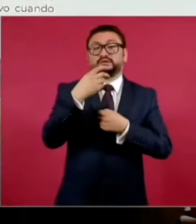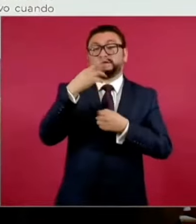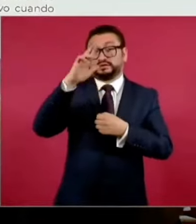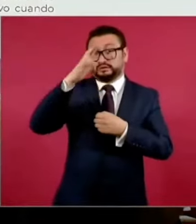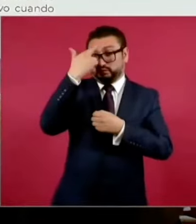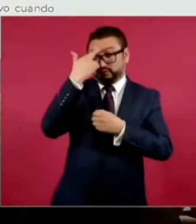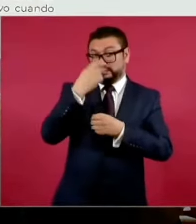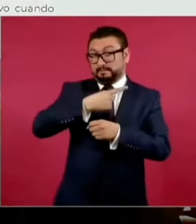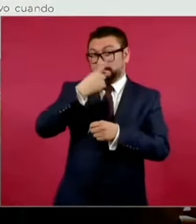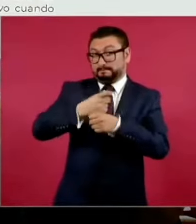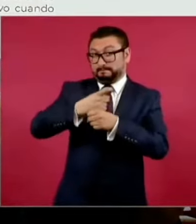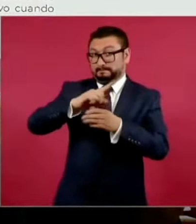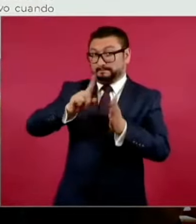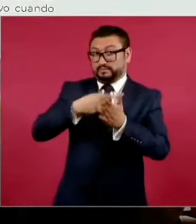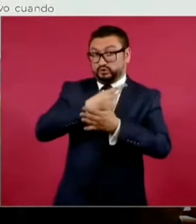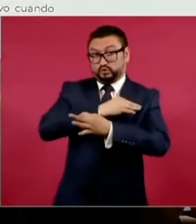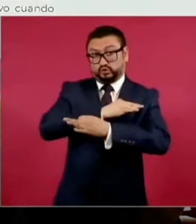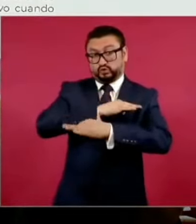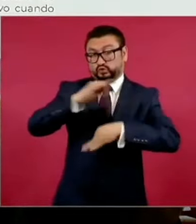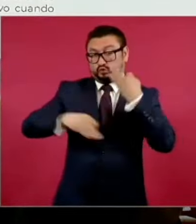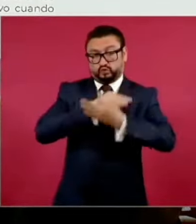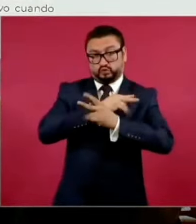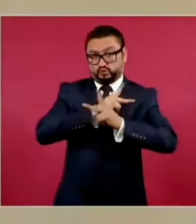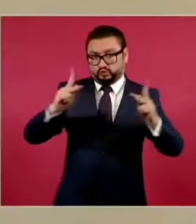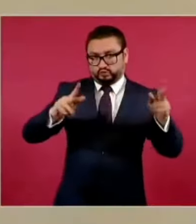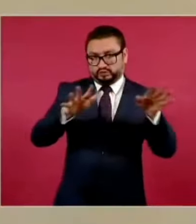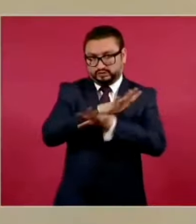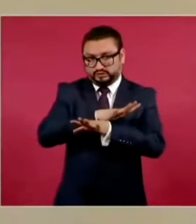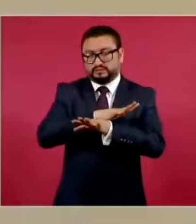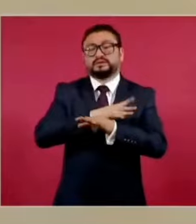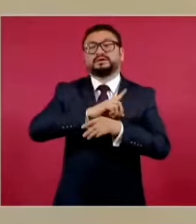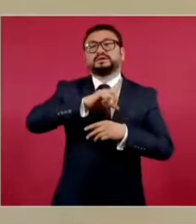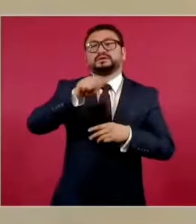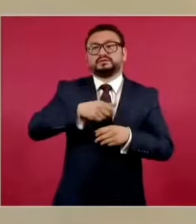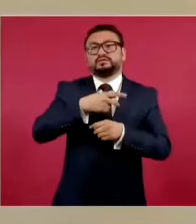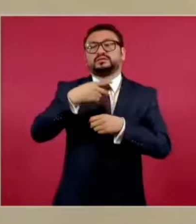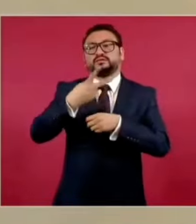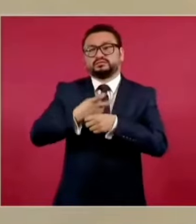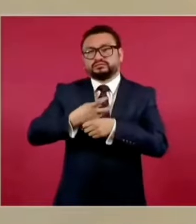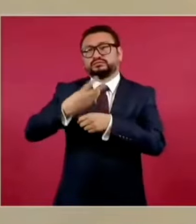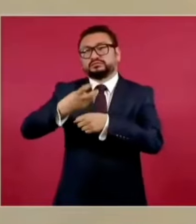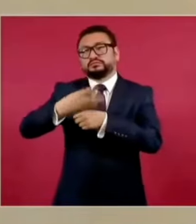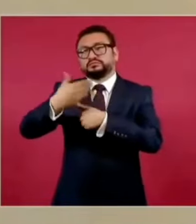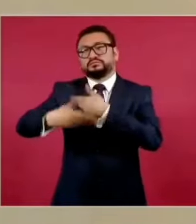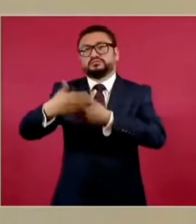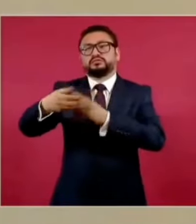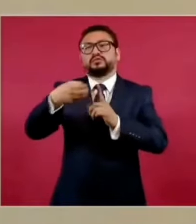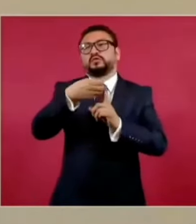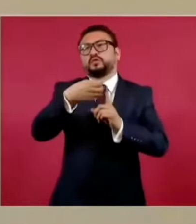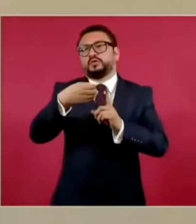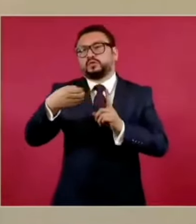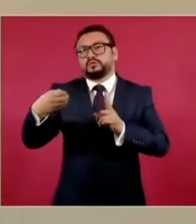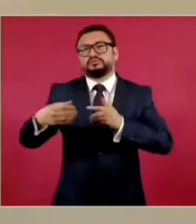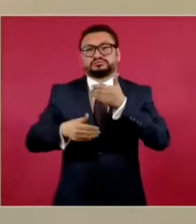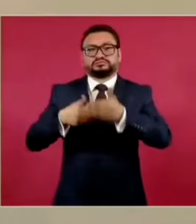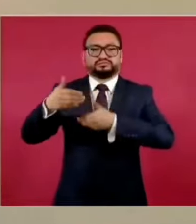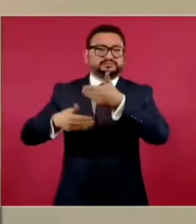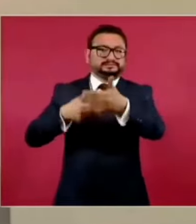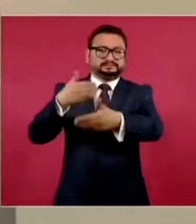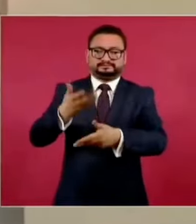extraordinaria, pero después todas estas elecciones se van a ir empatando a las elecciones